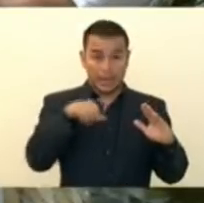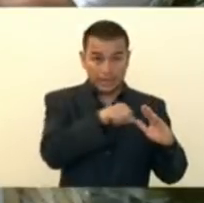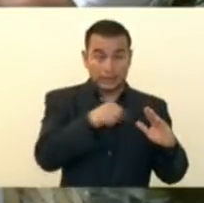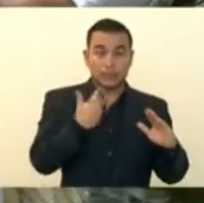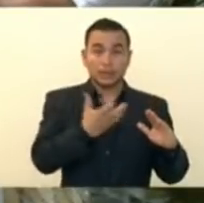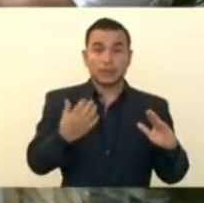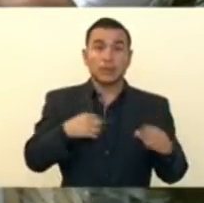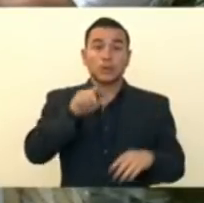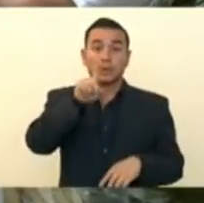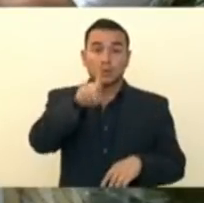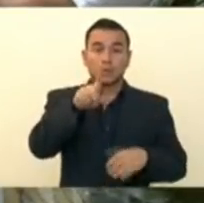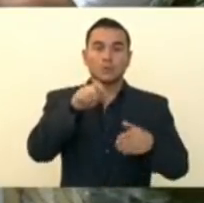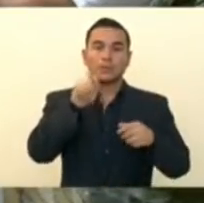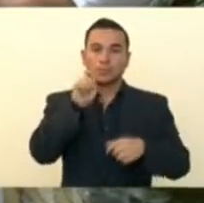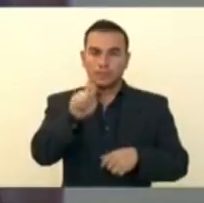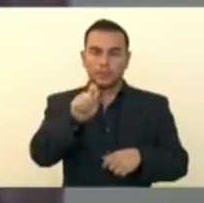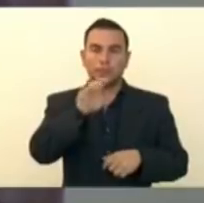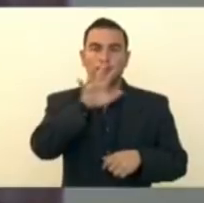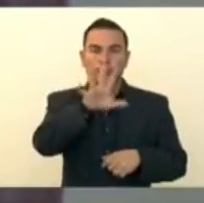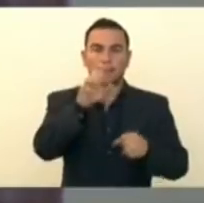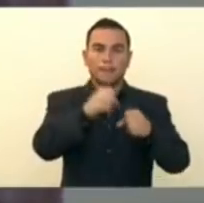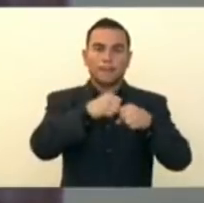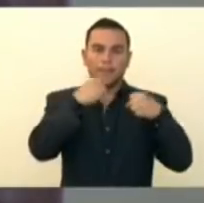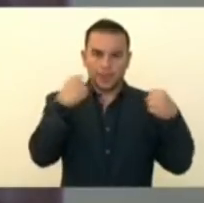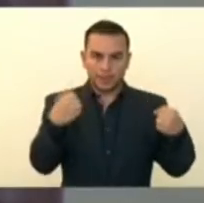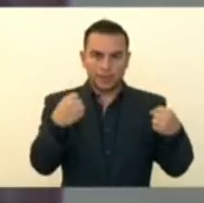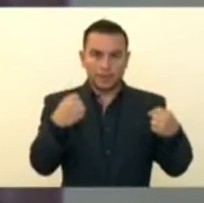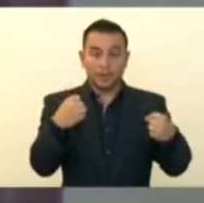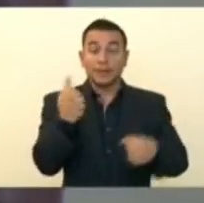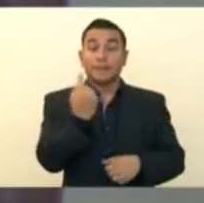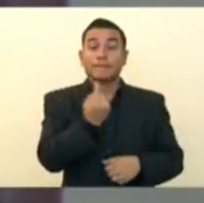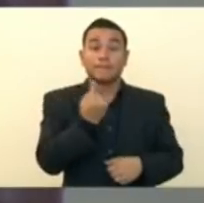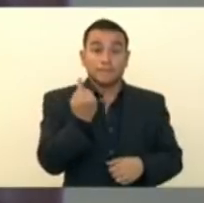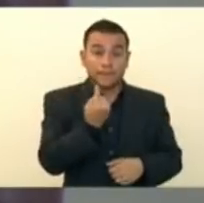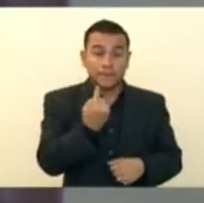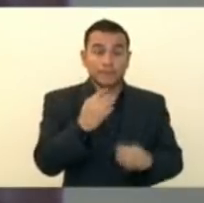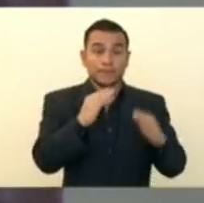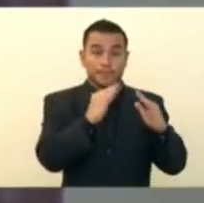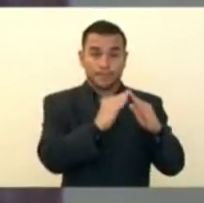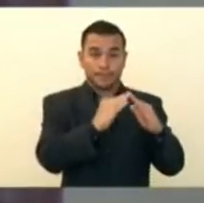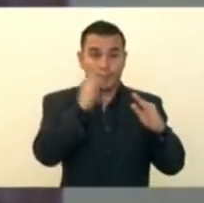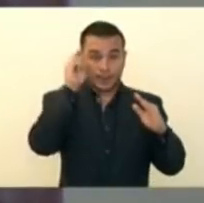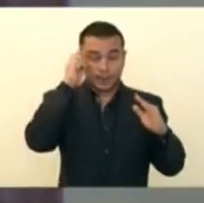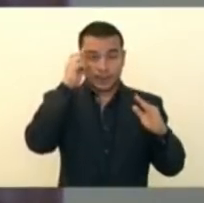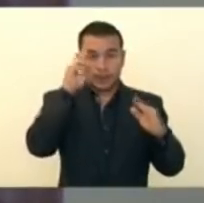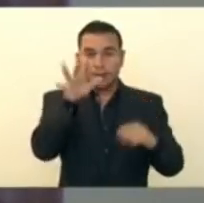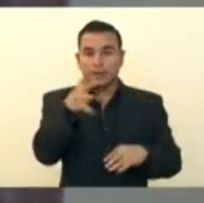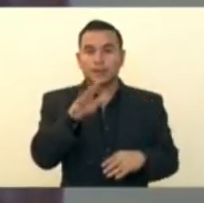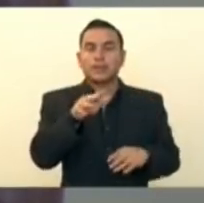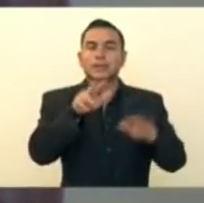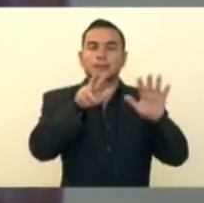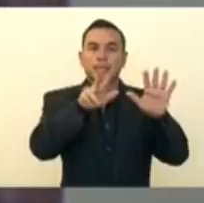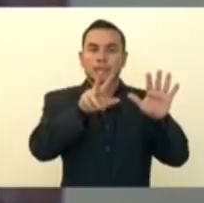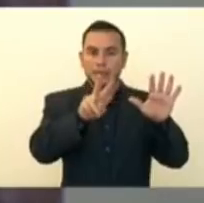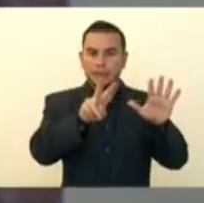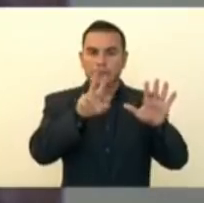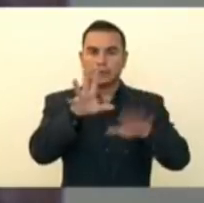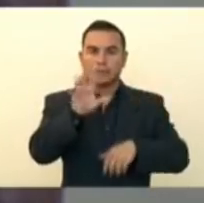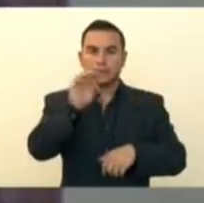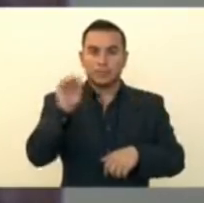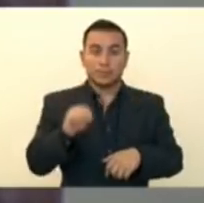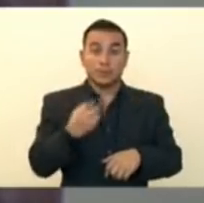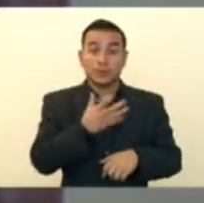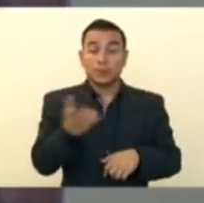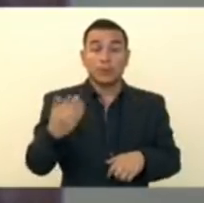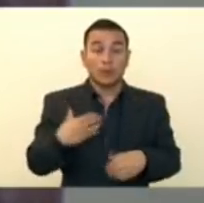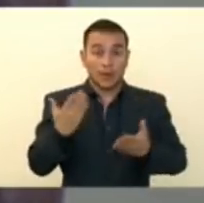a estos 1.5 millones de hogares, hogares, no personas, que estamos hablando más o menos de un 75% de la población que va a ser